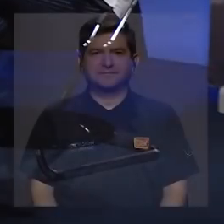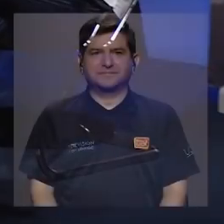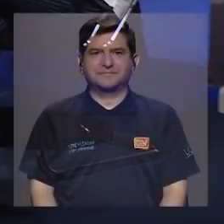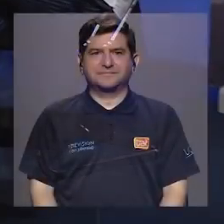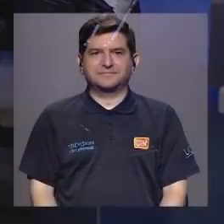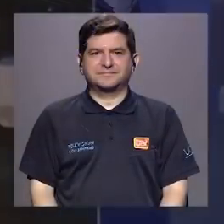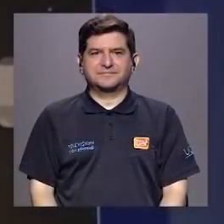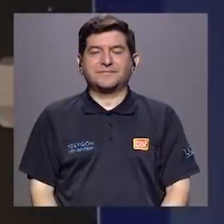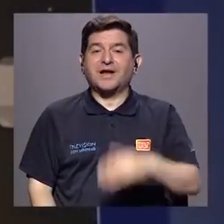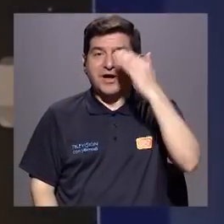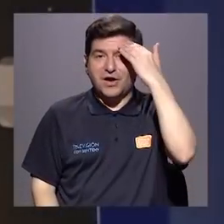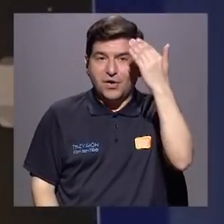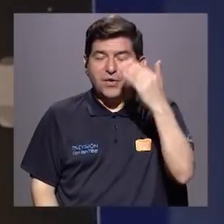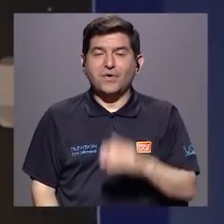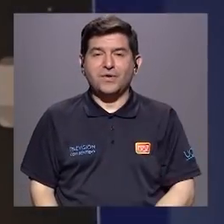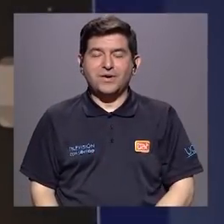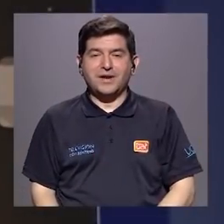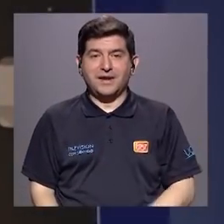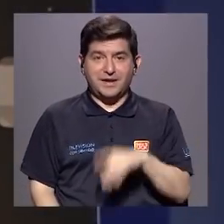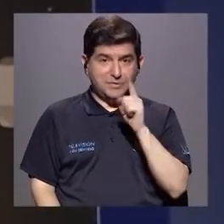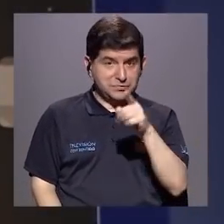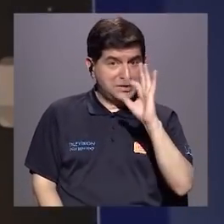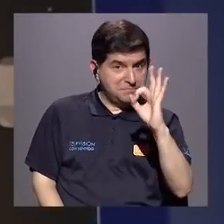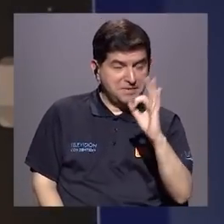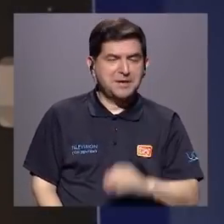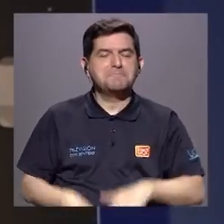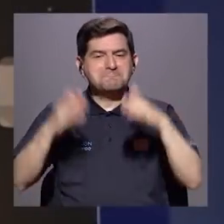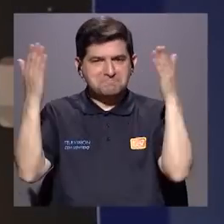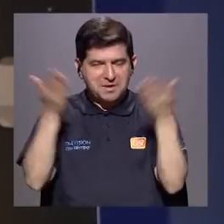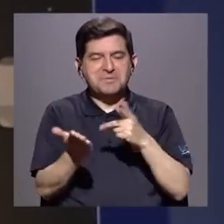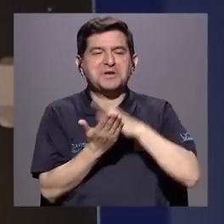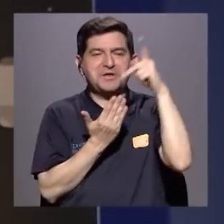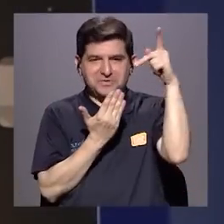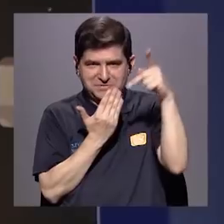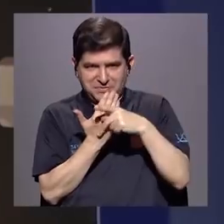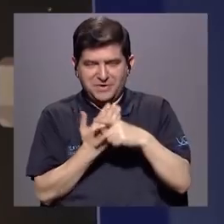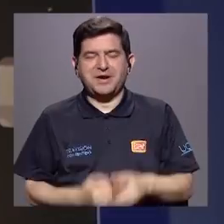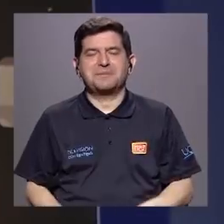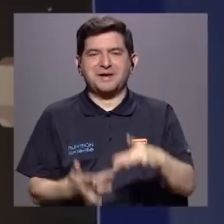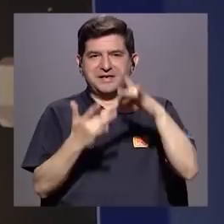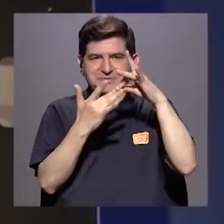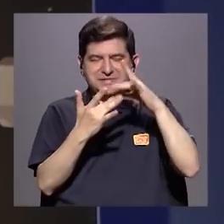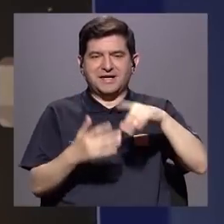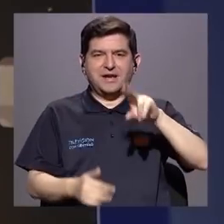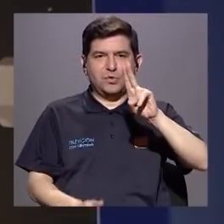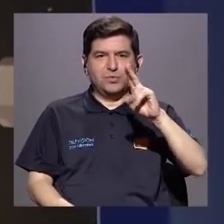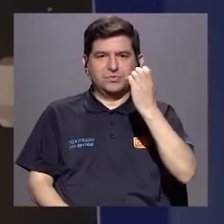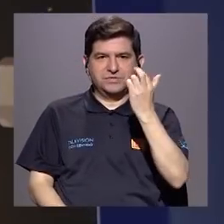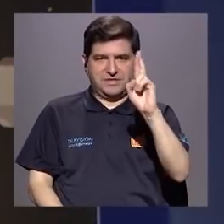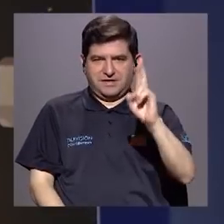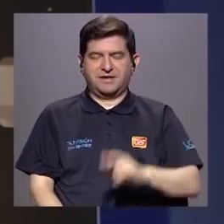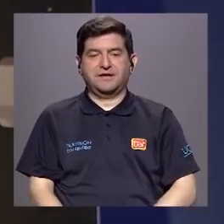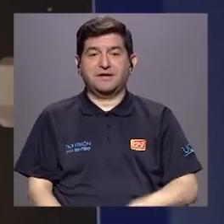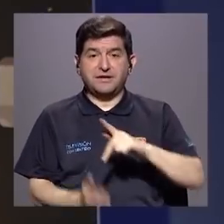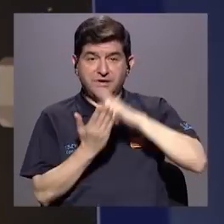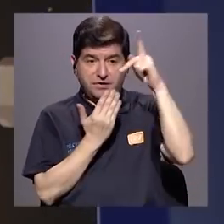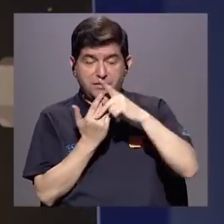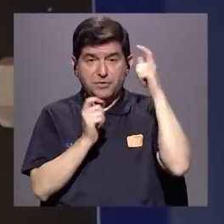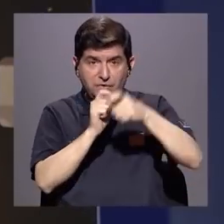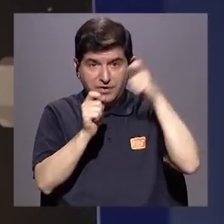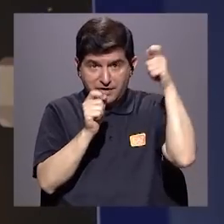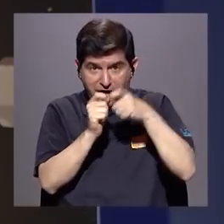Hola, espero que estén muy bien, les doy la bienvenida a este programa Especiales UCR. Este programa